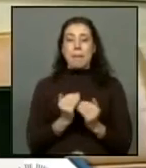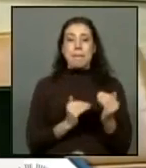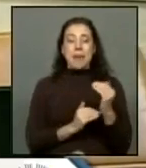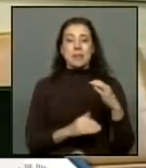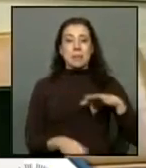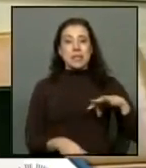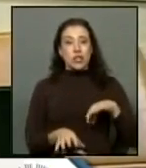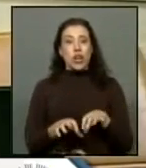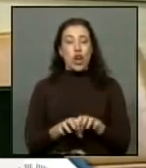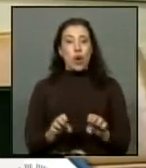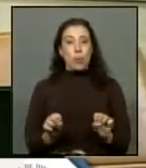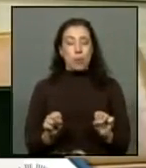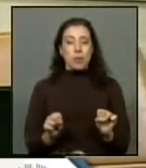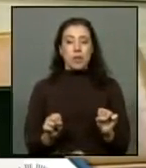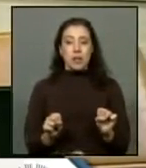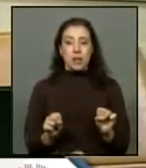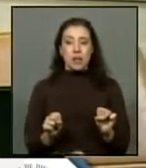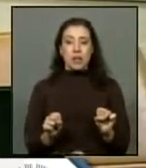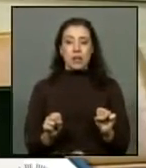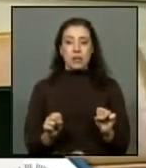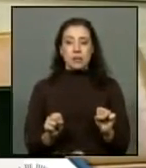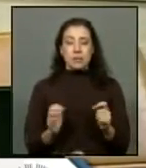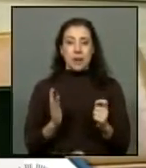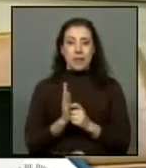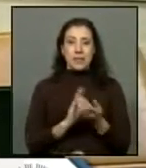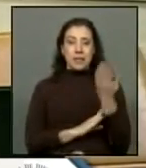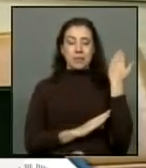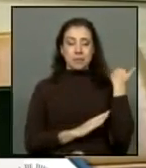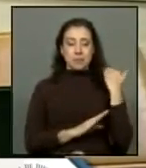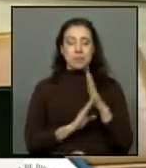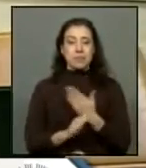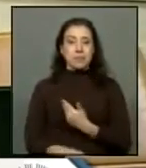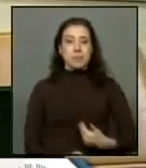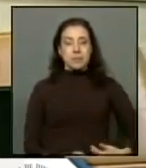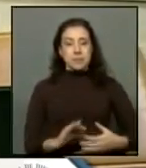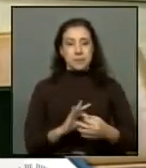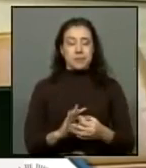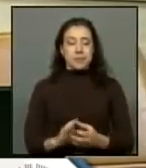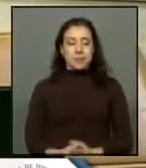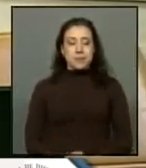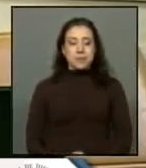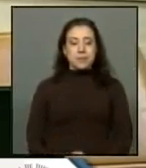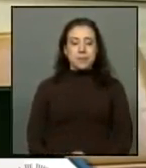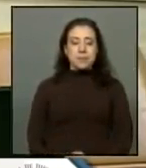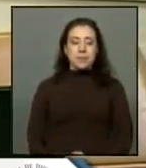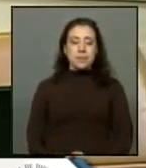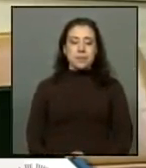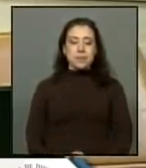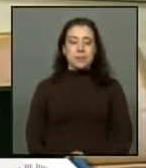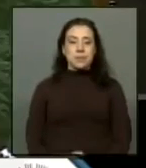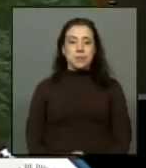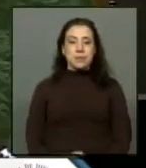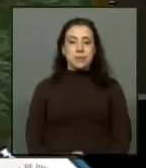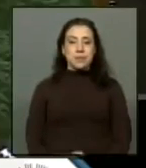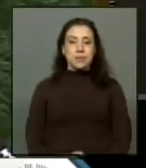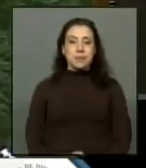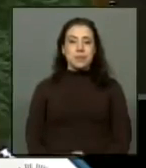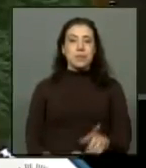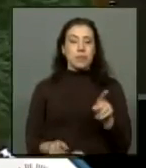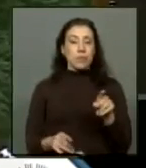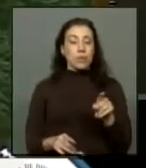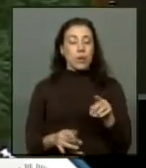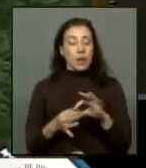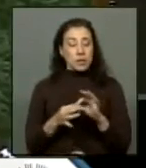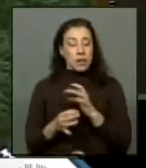pensiones que se comprometió en esa fecha. He dicho, Presidente, muchas gracias. Gracias, diputados. mandarán para